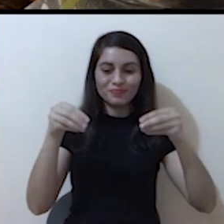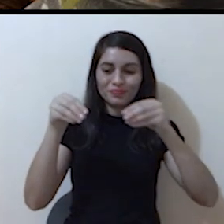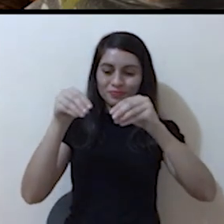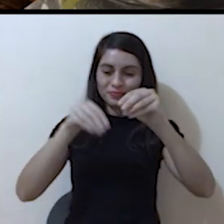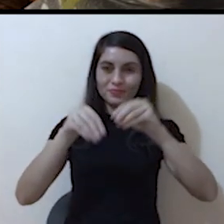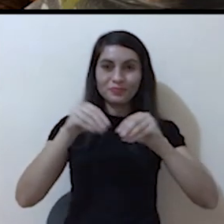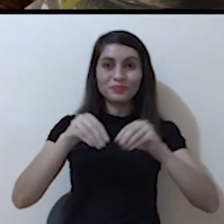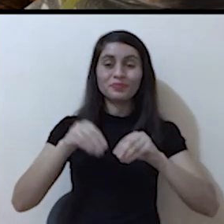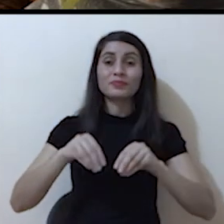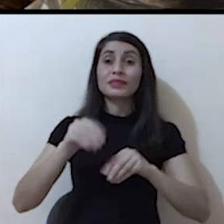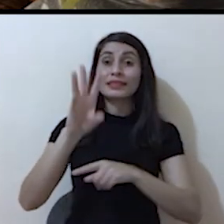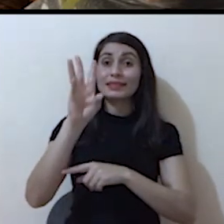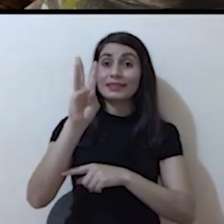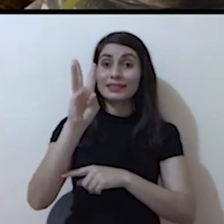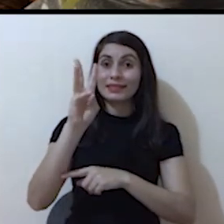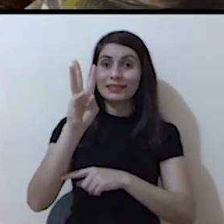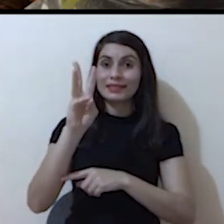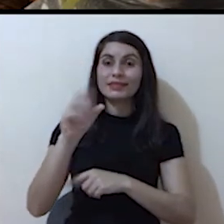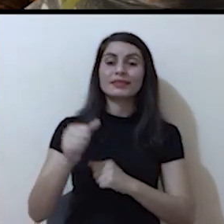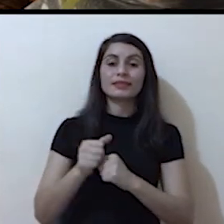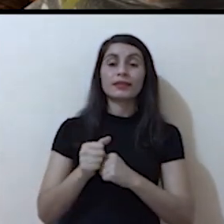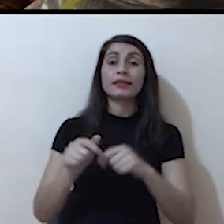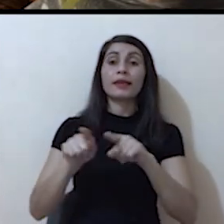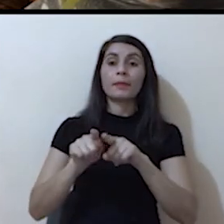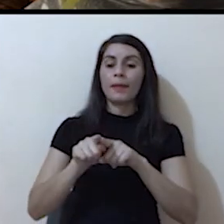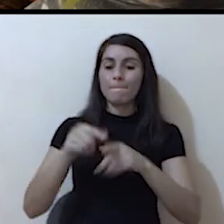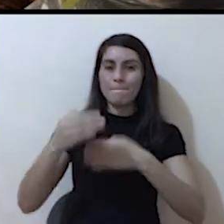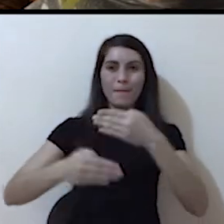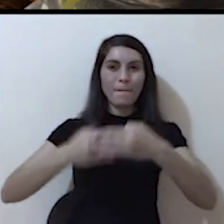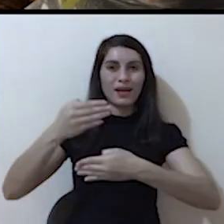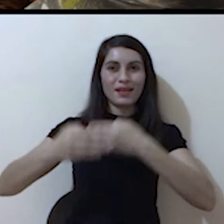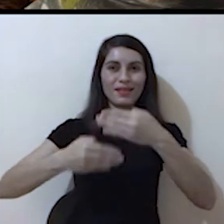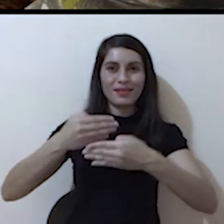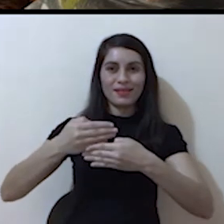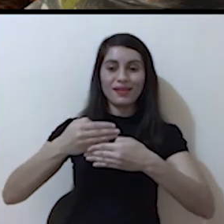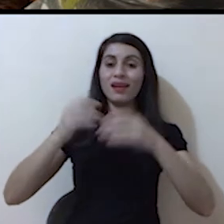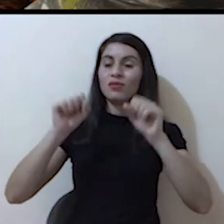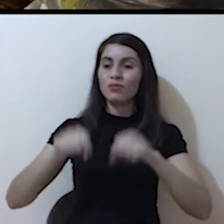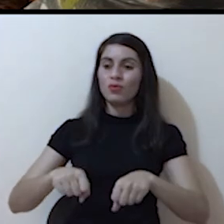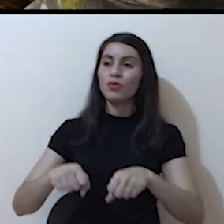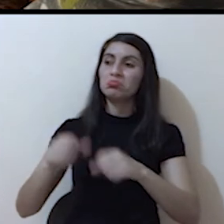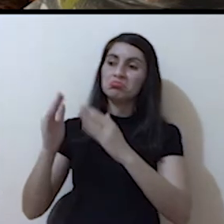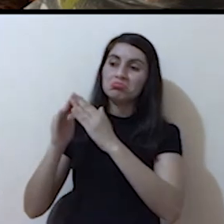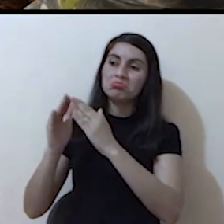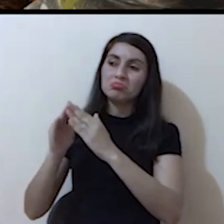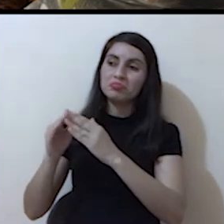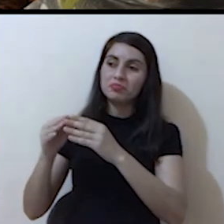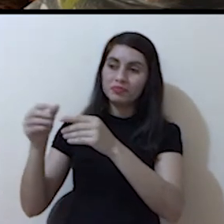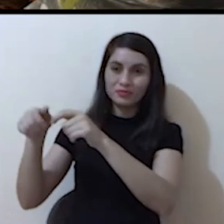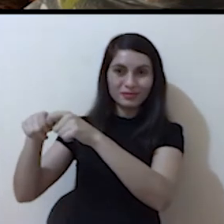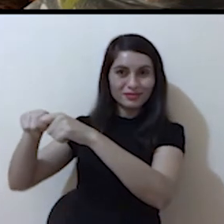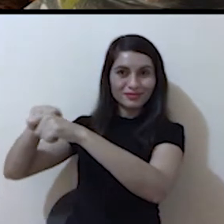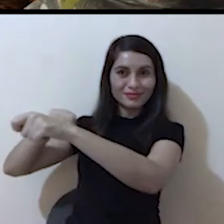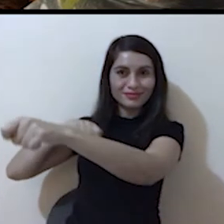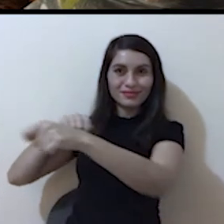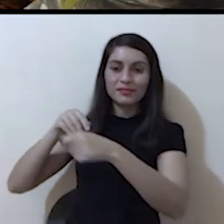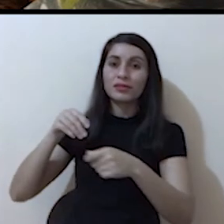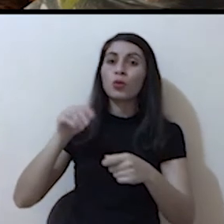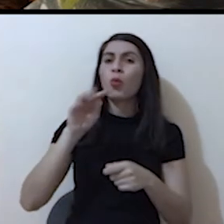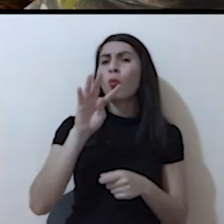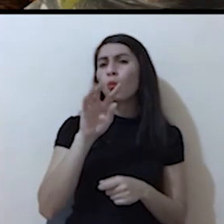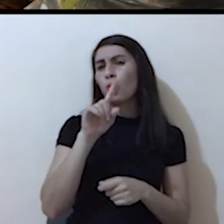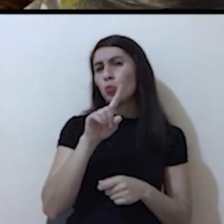de seis. Necesitarás papel toalla que encontrarás en casa. Vamos a necesitar